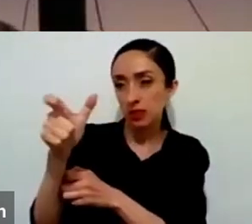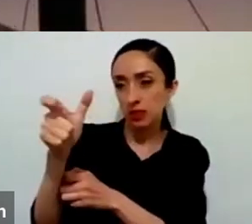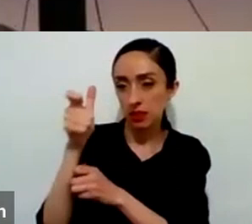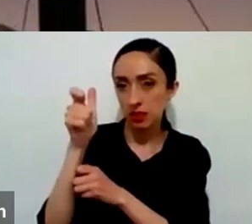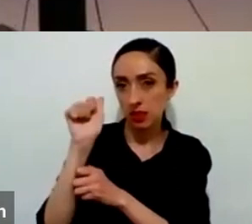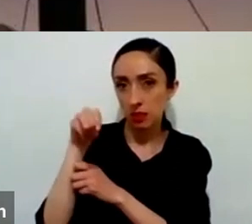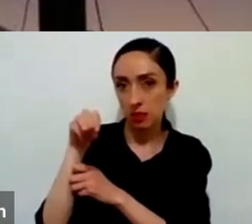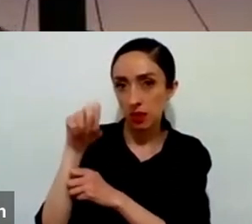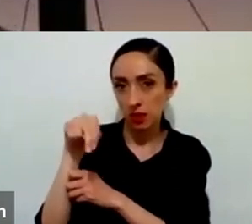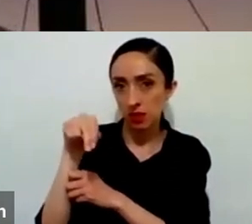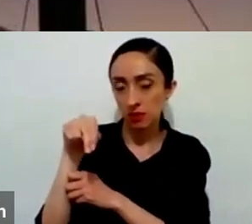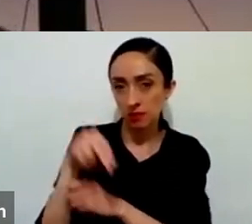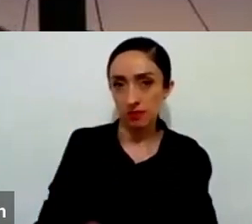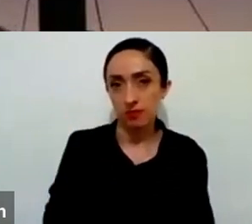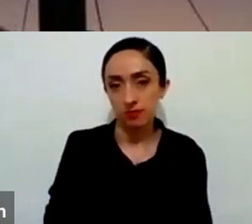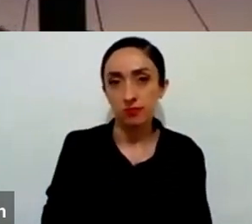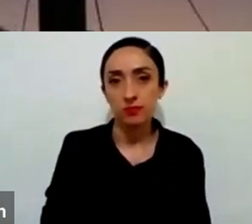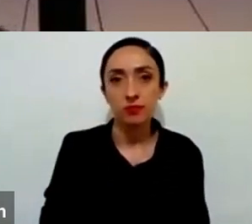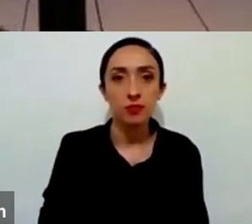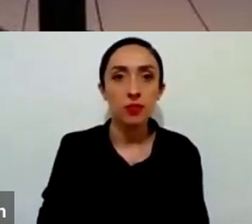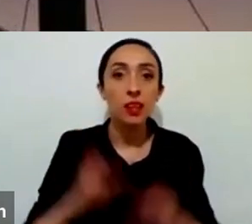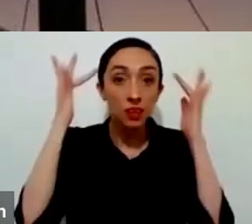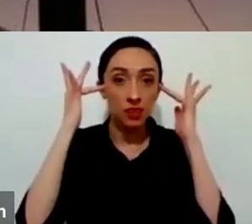tiempo, por lo menos una vez al día,